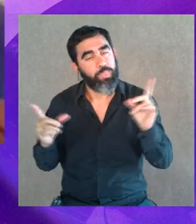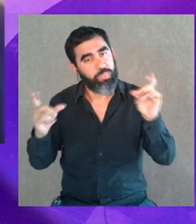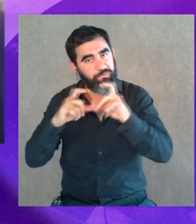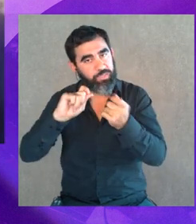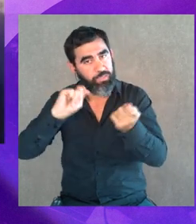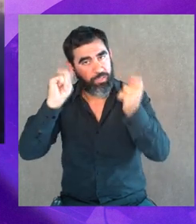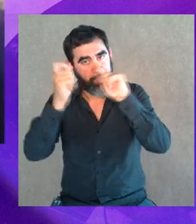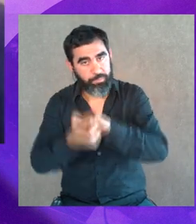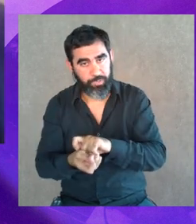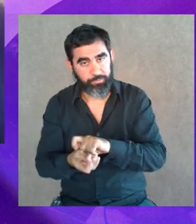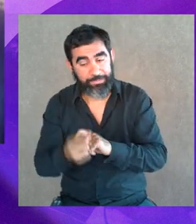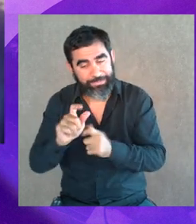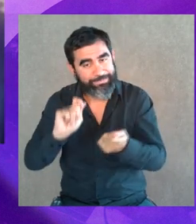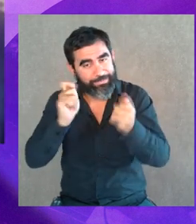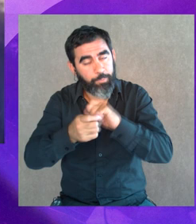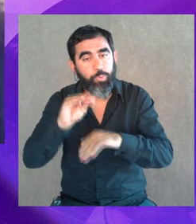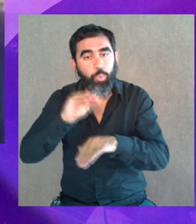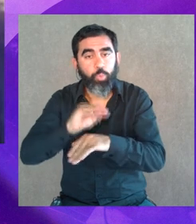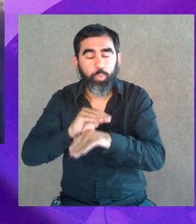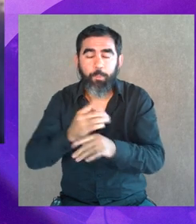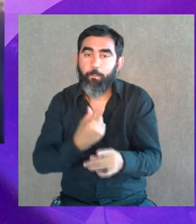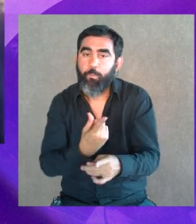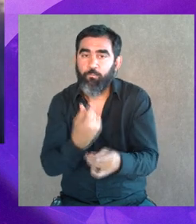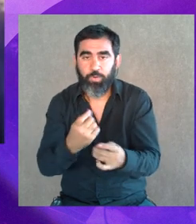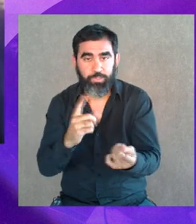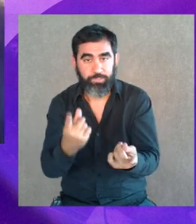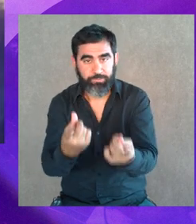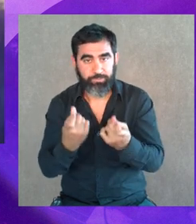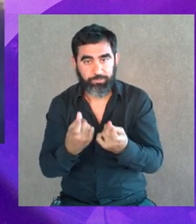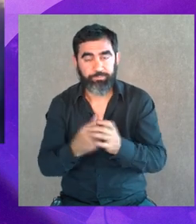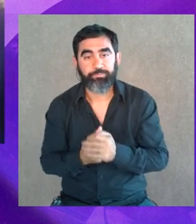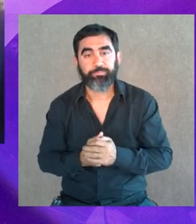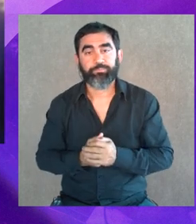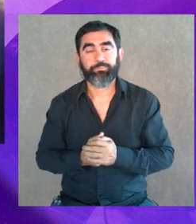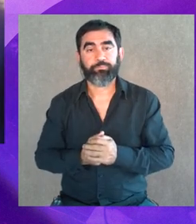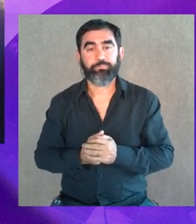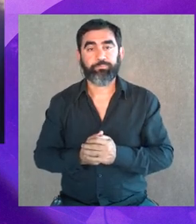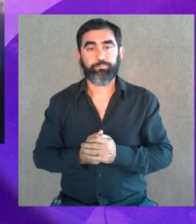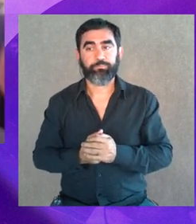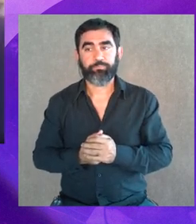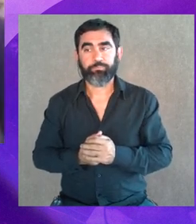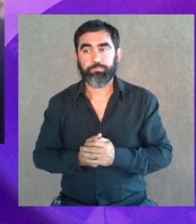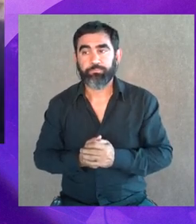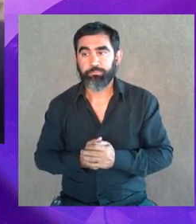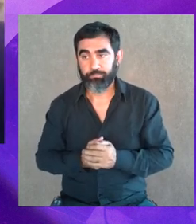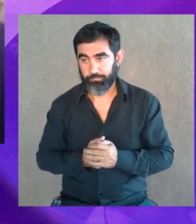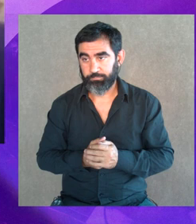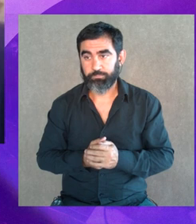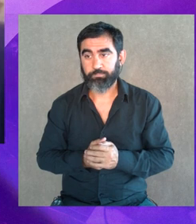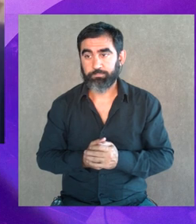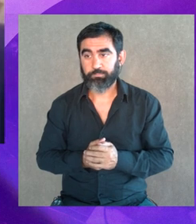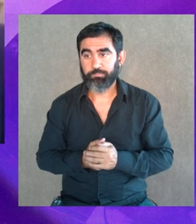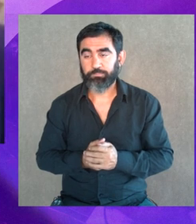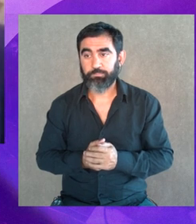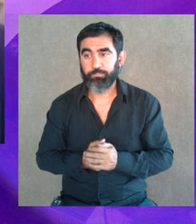de cambiar, ese es el cambio cultural más fuerte, y recién decía Mónica, sí, María me vas a No, perdón,